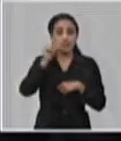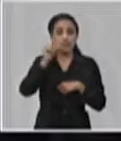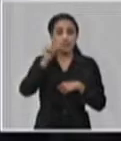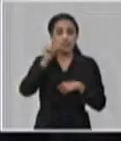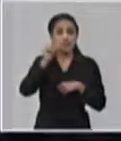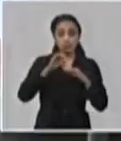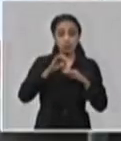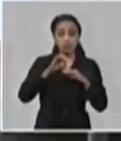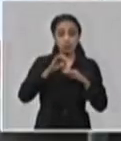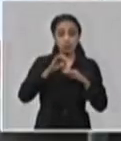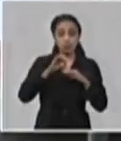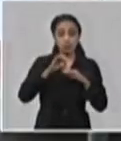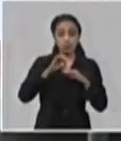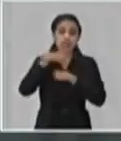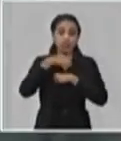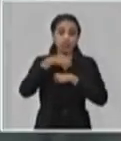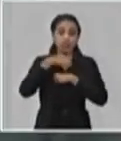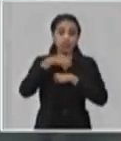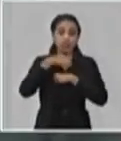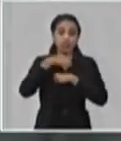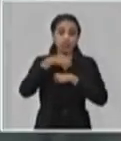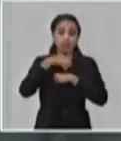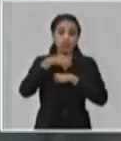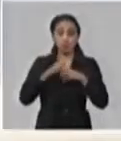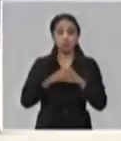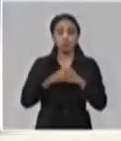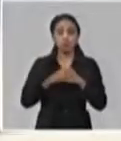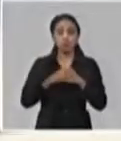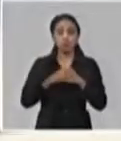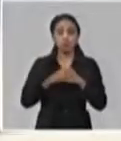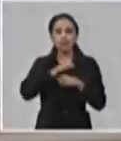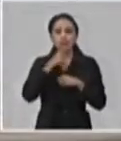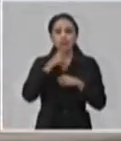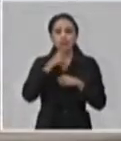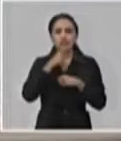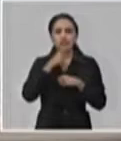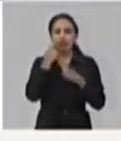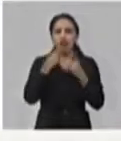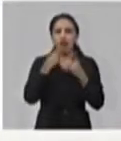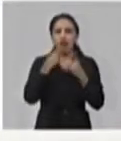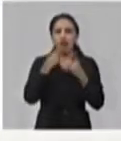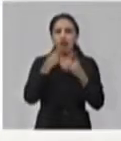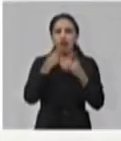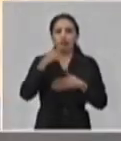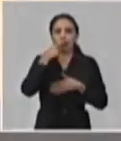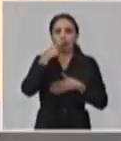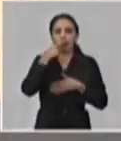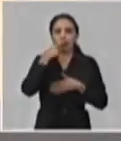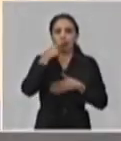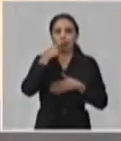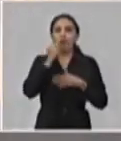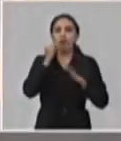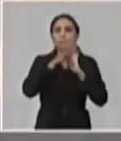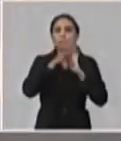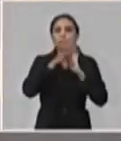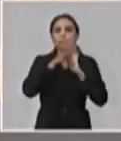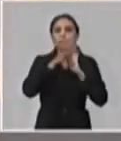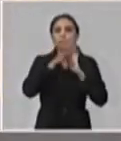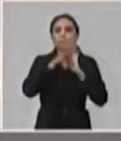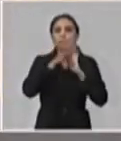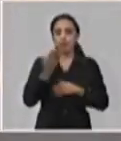con riesgo de transmisión de COVID-19, buscando la atención de signos y síntomas respiratorios que permitan tomar medidas oportunas